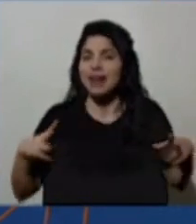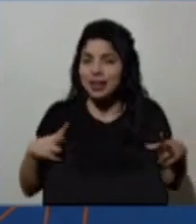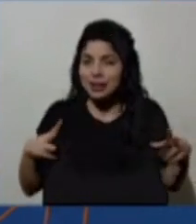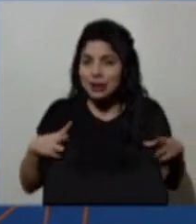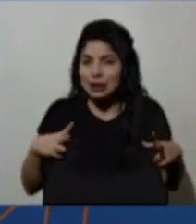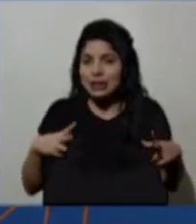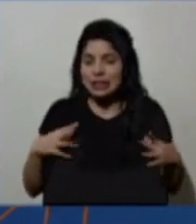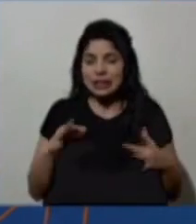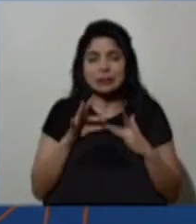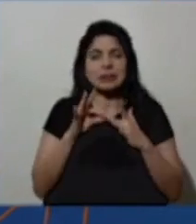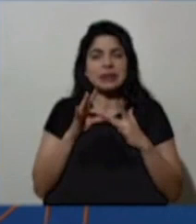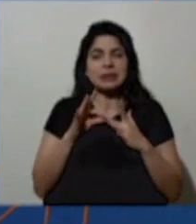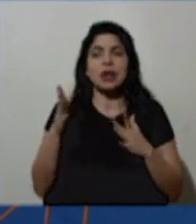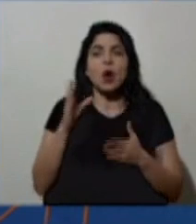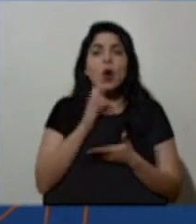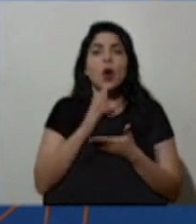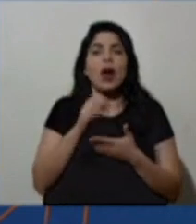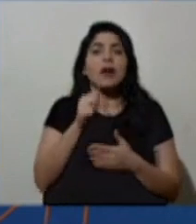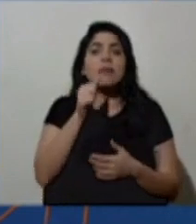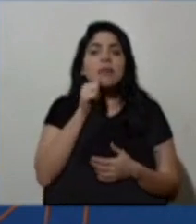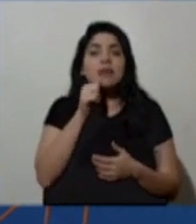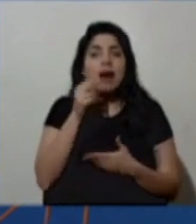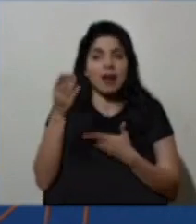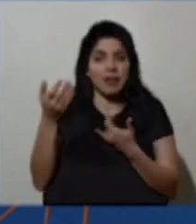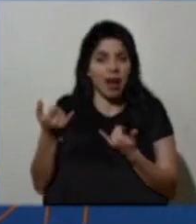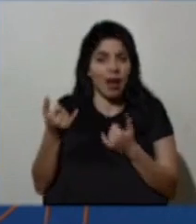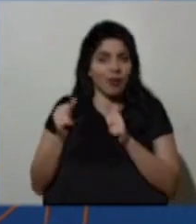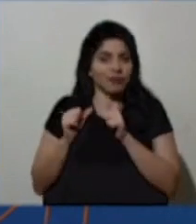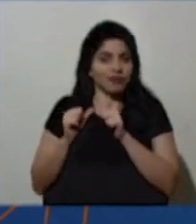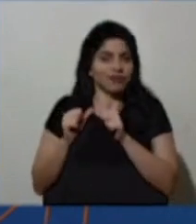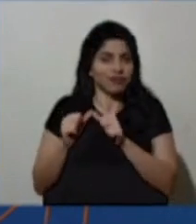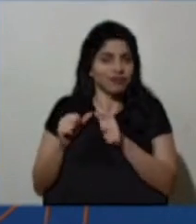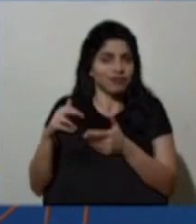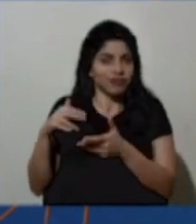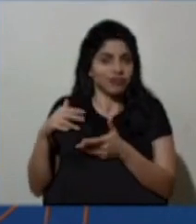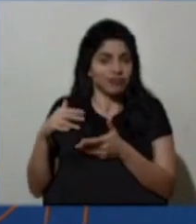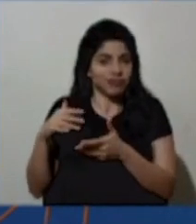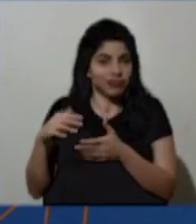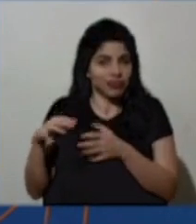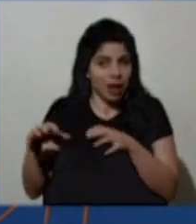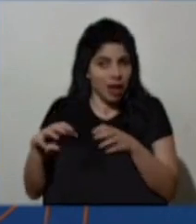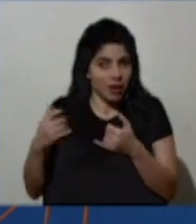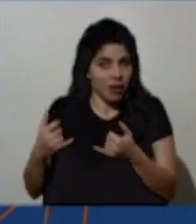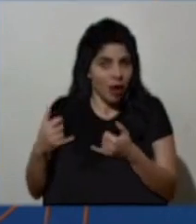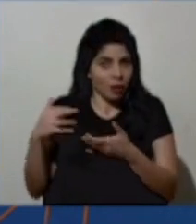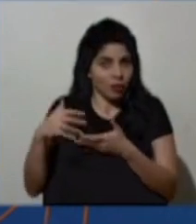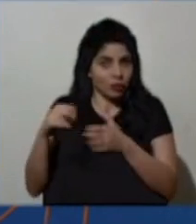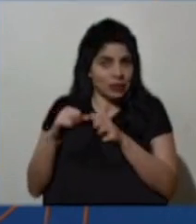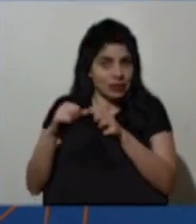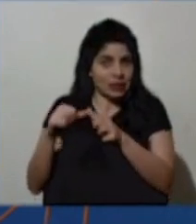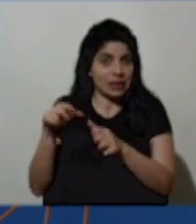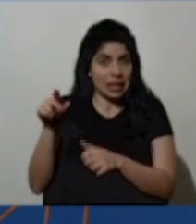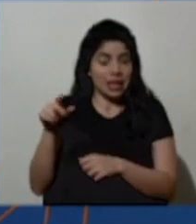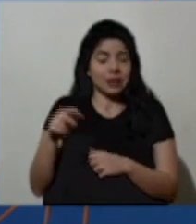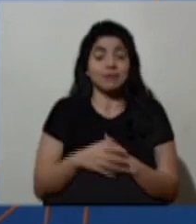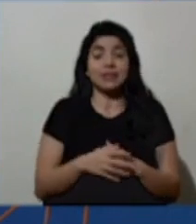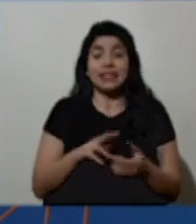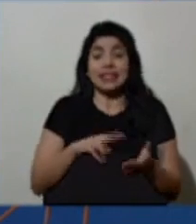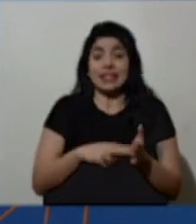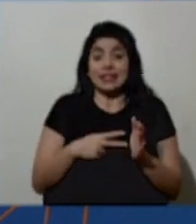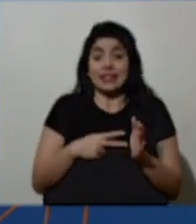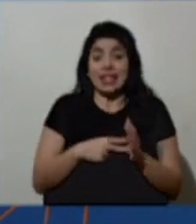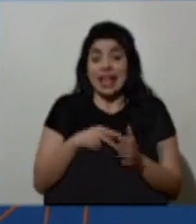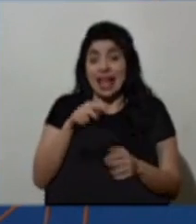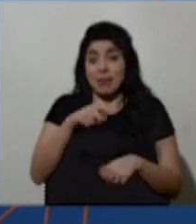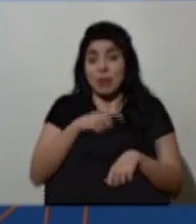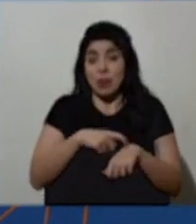de colegios privados que están manteniendo un curso lectivo activo, se volverá a la